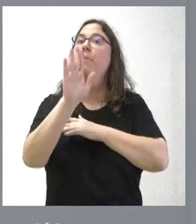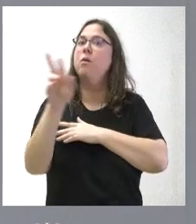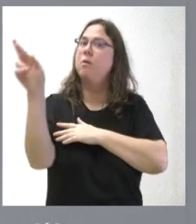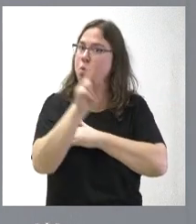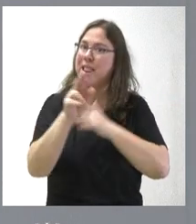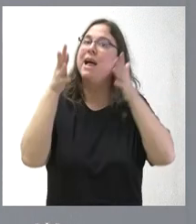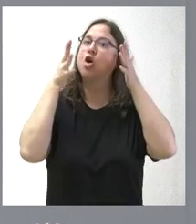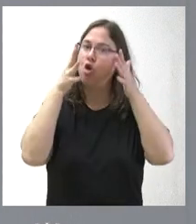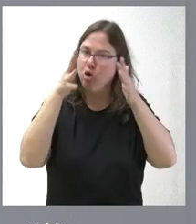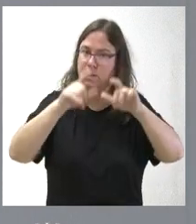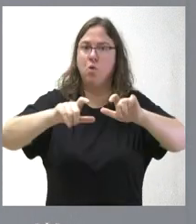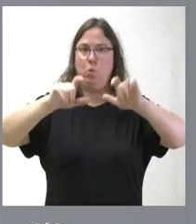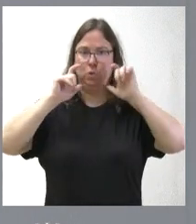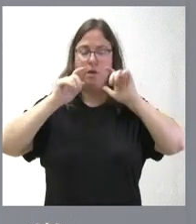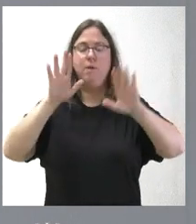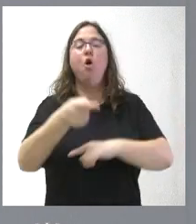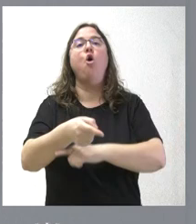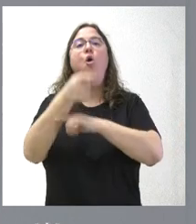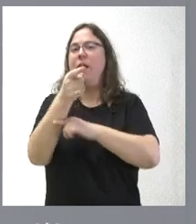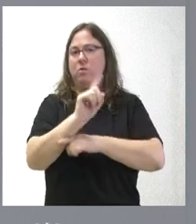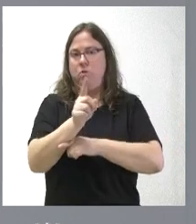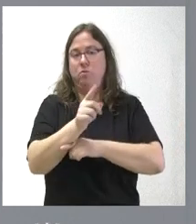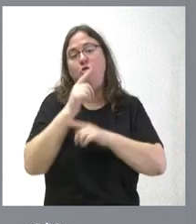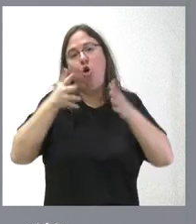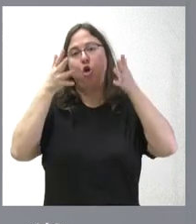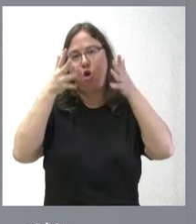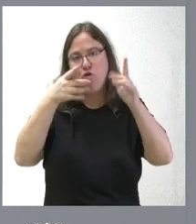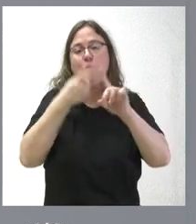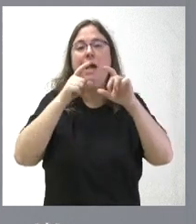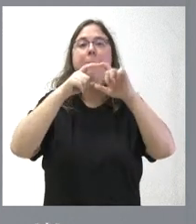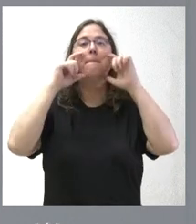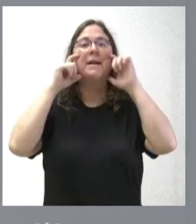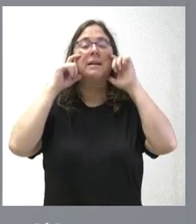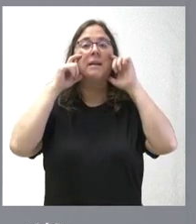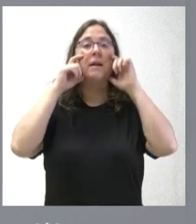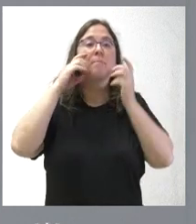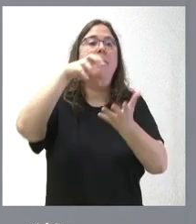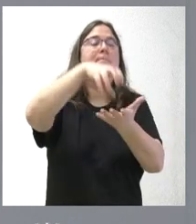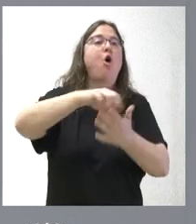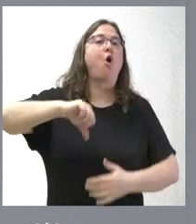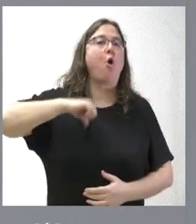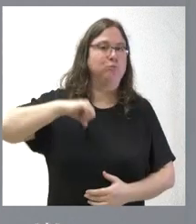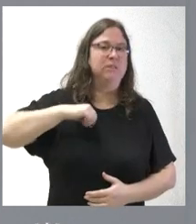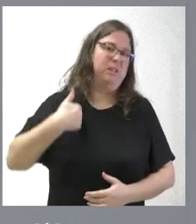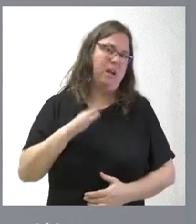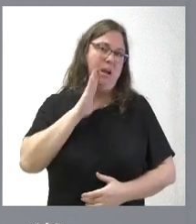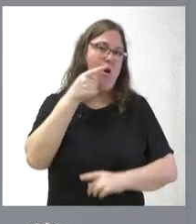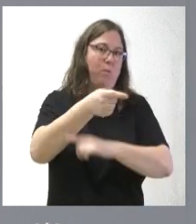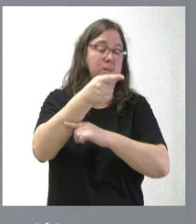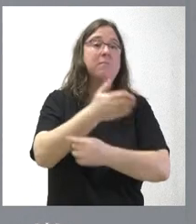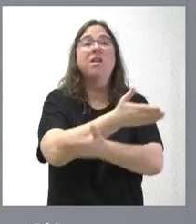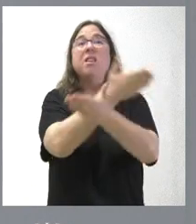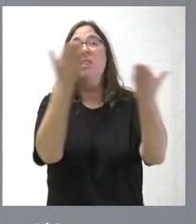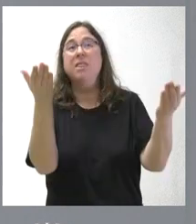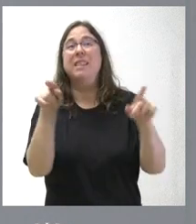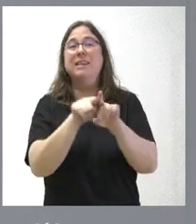La recomendación es el uso de estas mascarillas, no solamente en los centros sanitarios donde era obligatorio, sino en aquellos sitios donde no